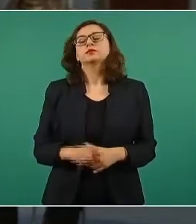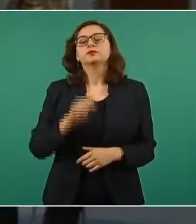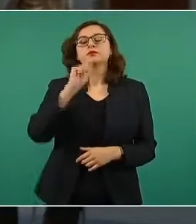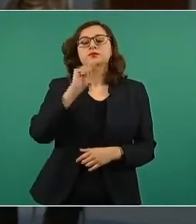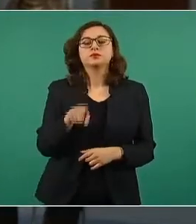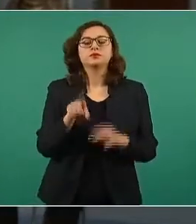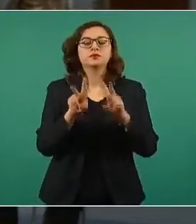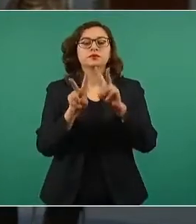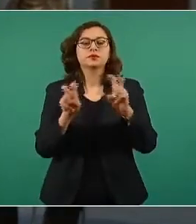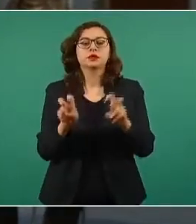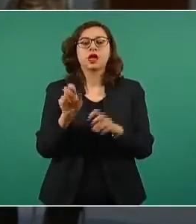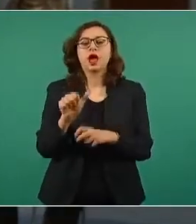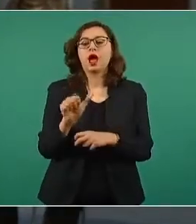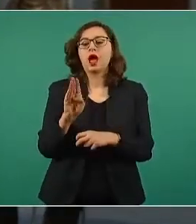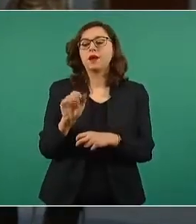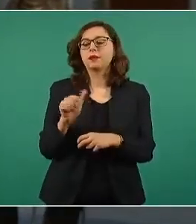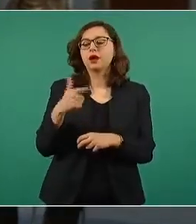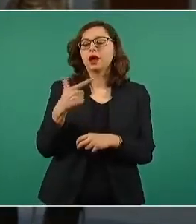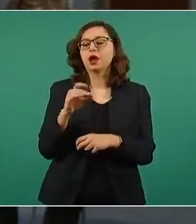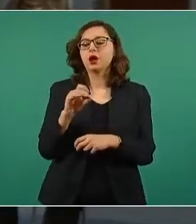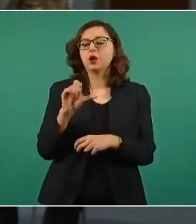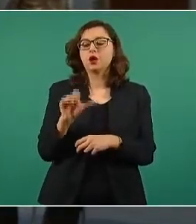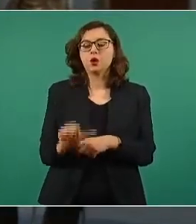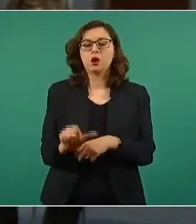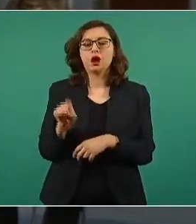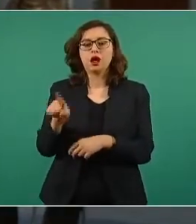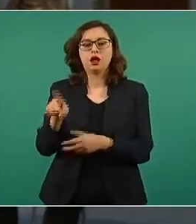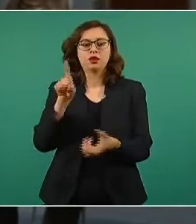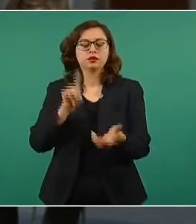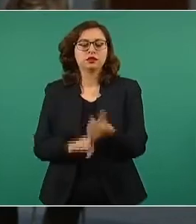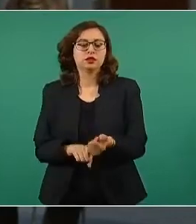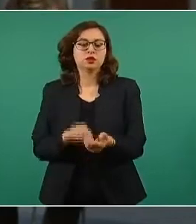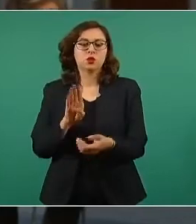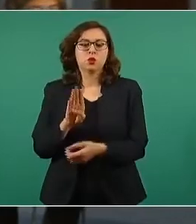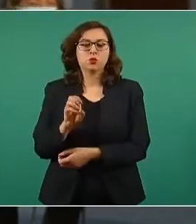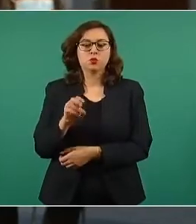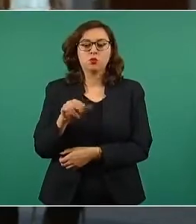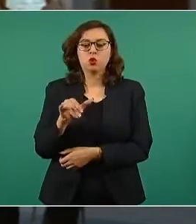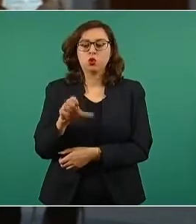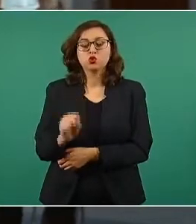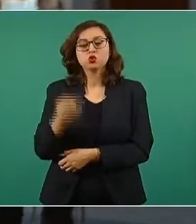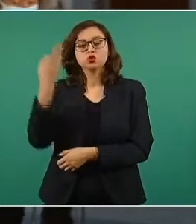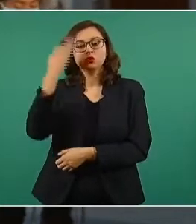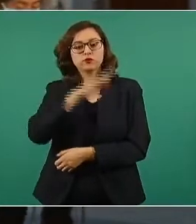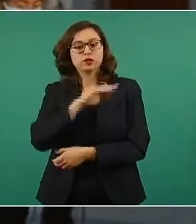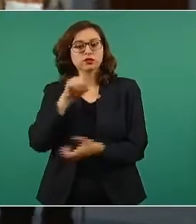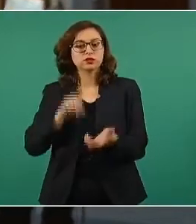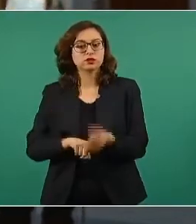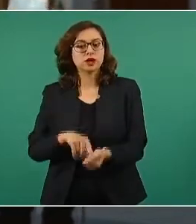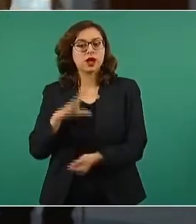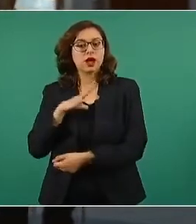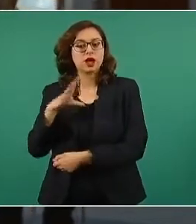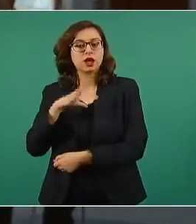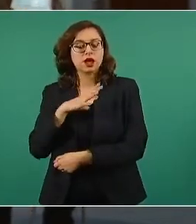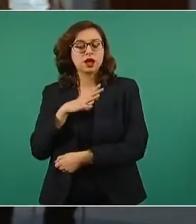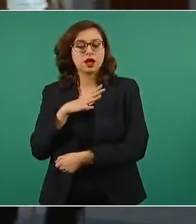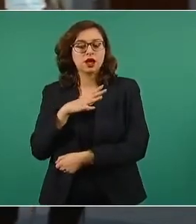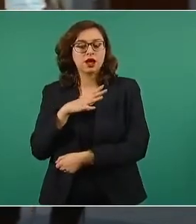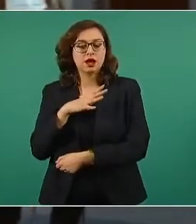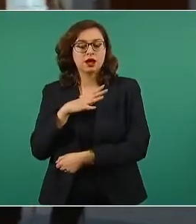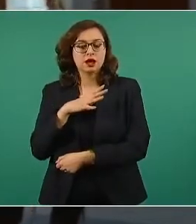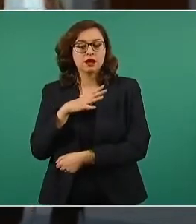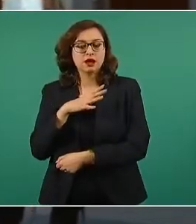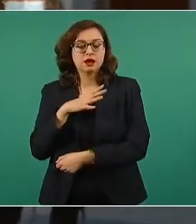está también que emitieron unos bonos y los compró el Instituto